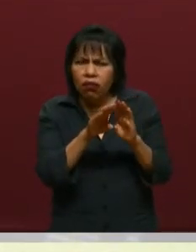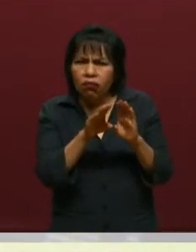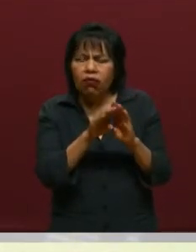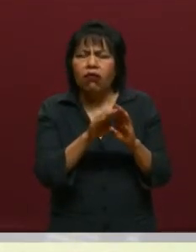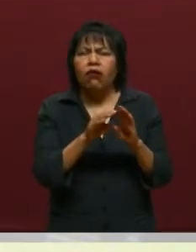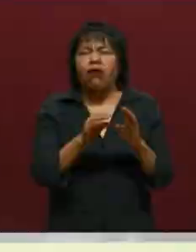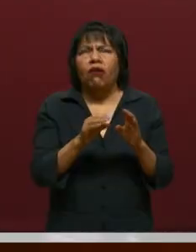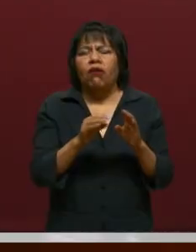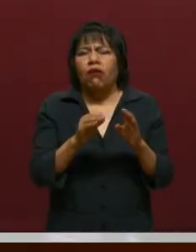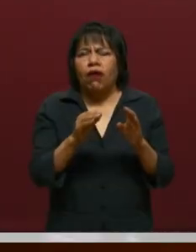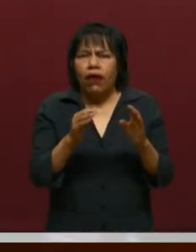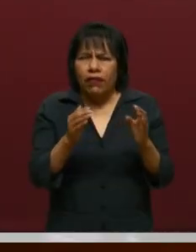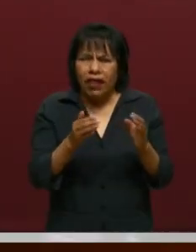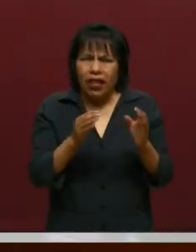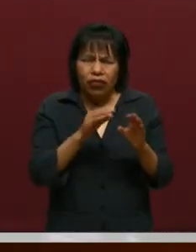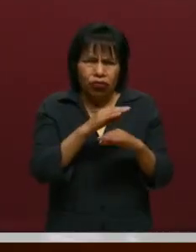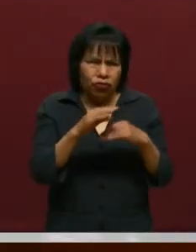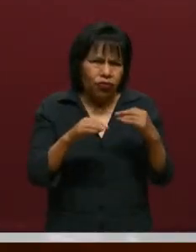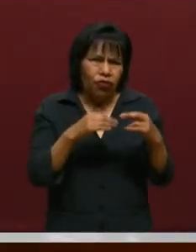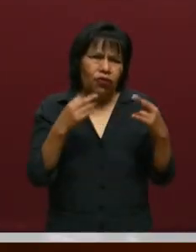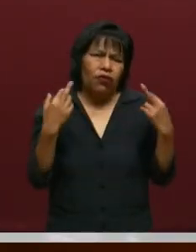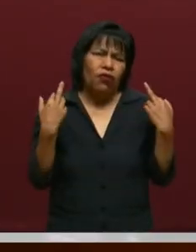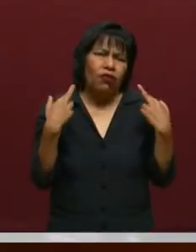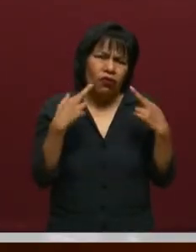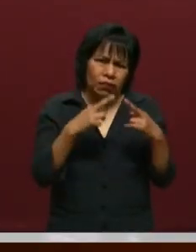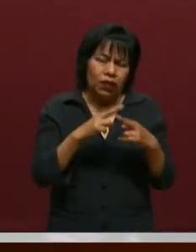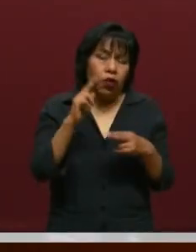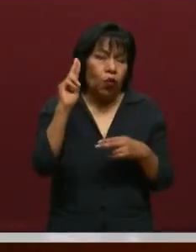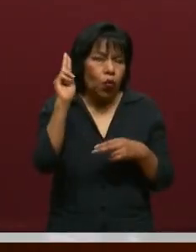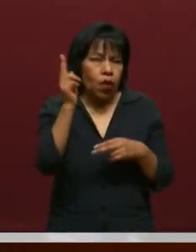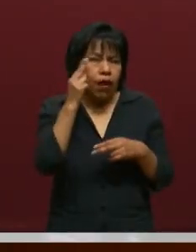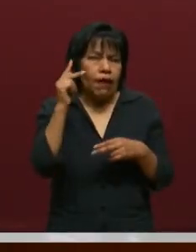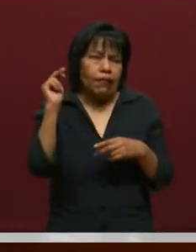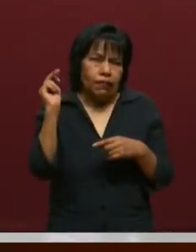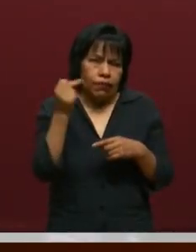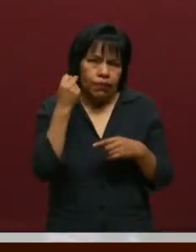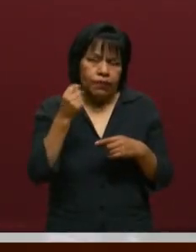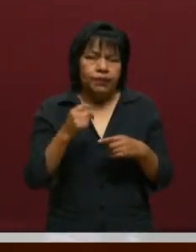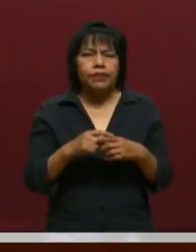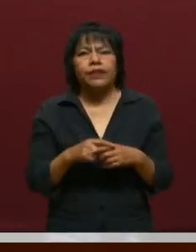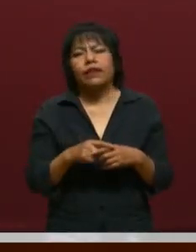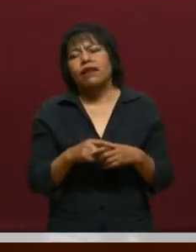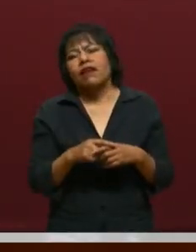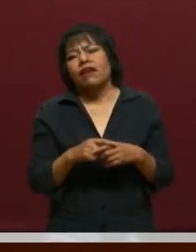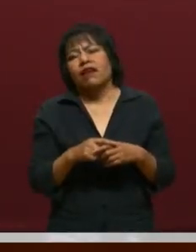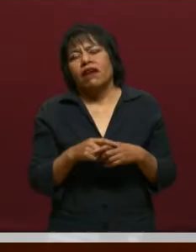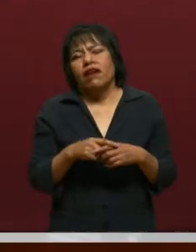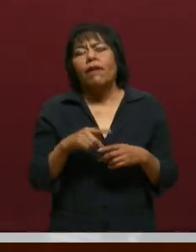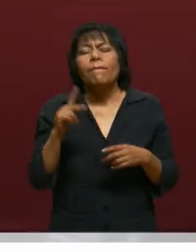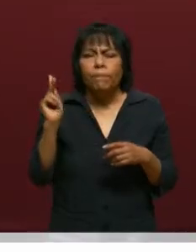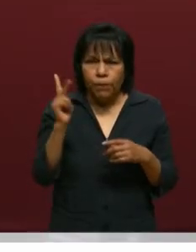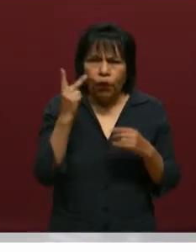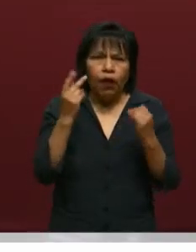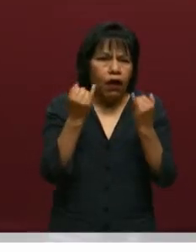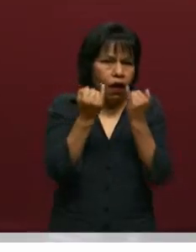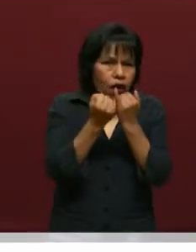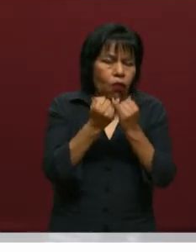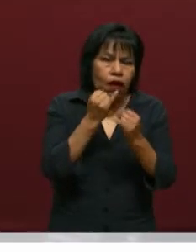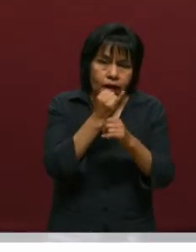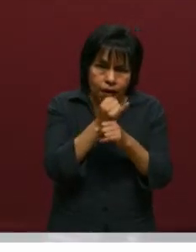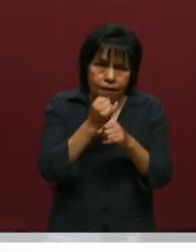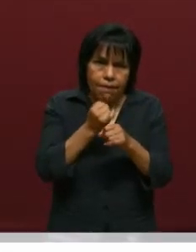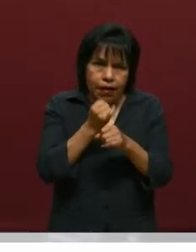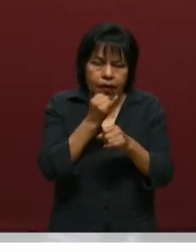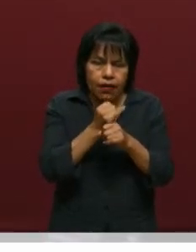pertinencia de los cuerpos académicos en las universidades tecnológicas, en las universidades politécnicas. La investigación